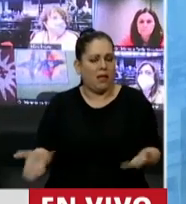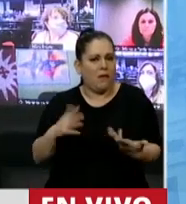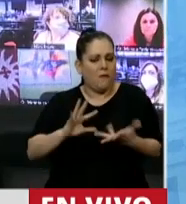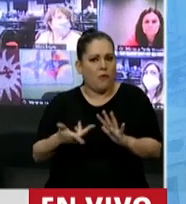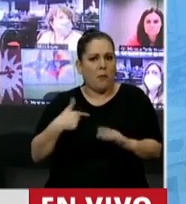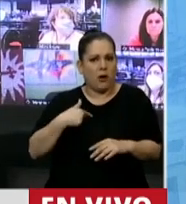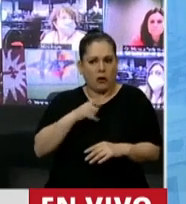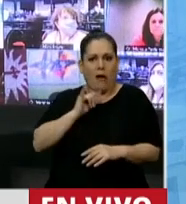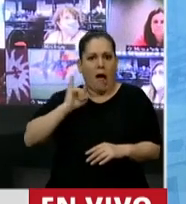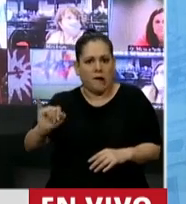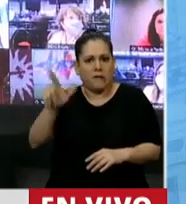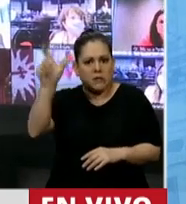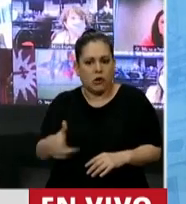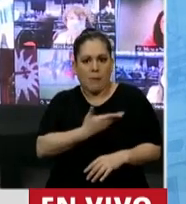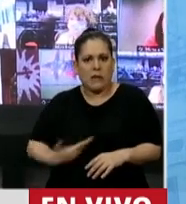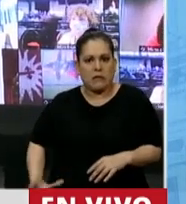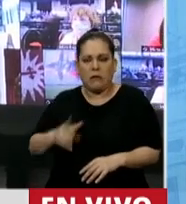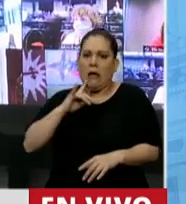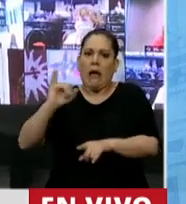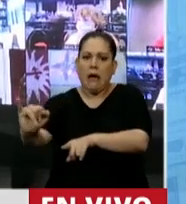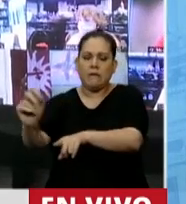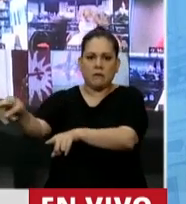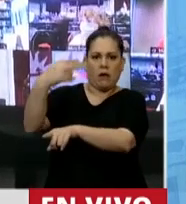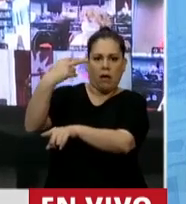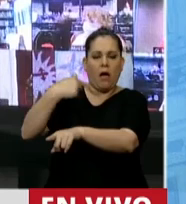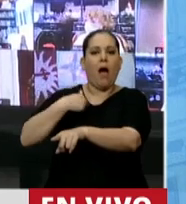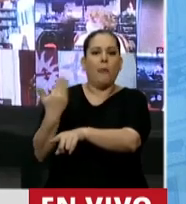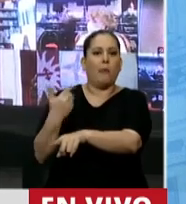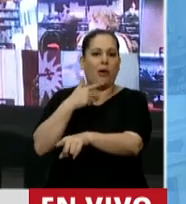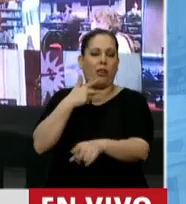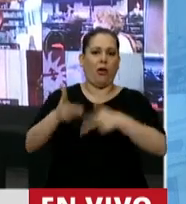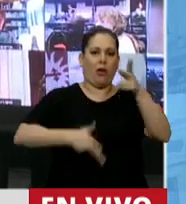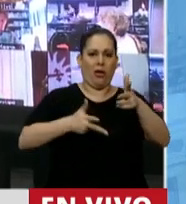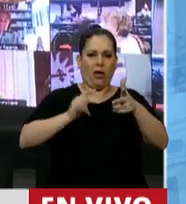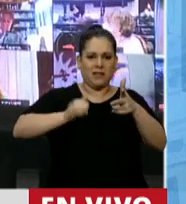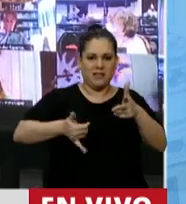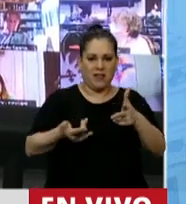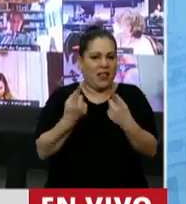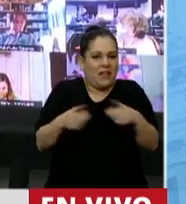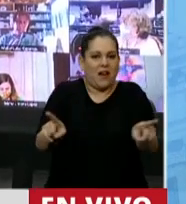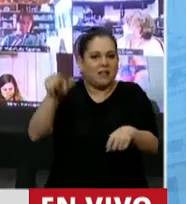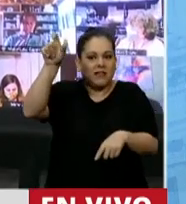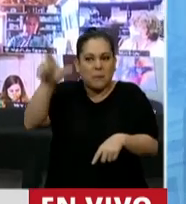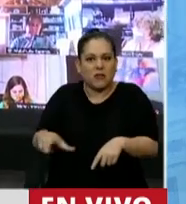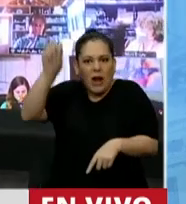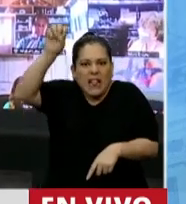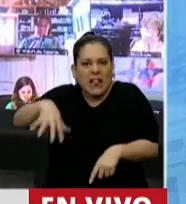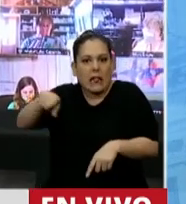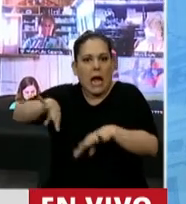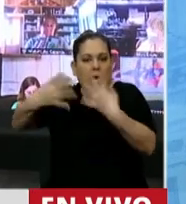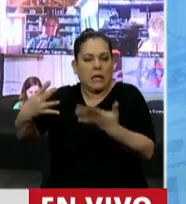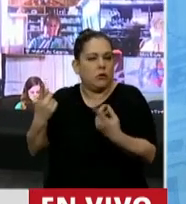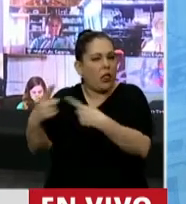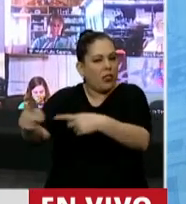hagamos llegar a usted algo que le permita visualizarnos. Así que, en mérito al respeto que nos